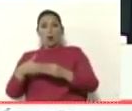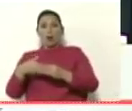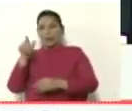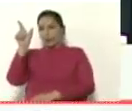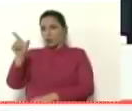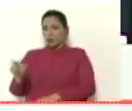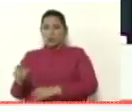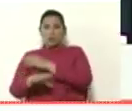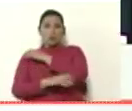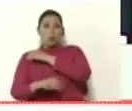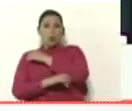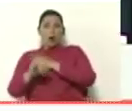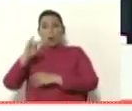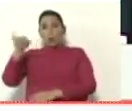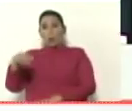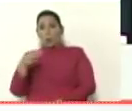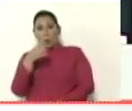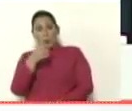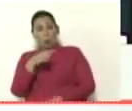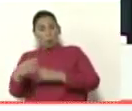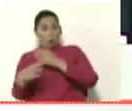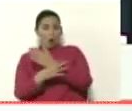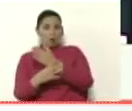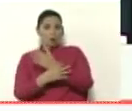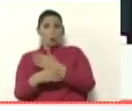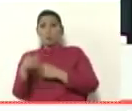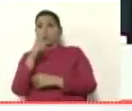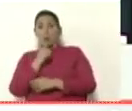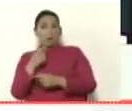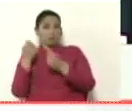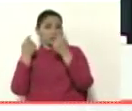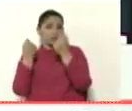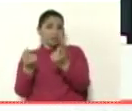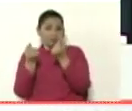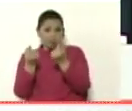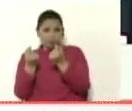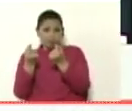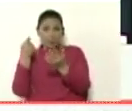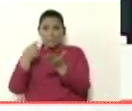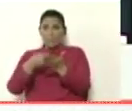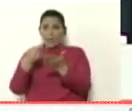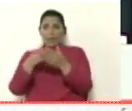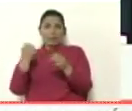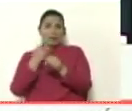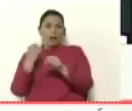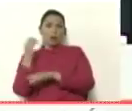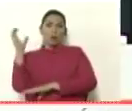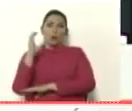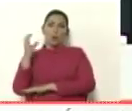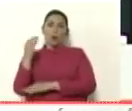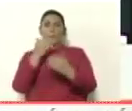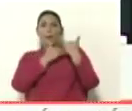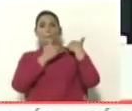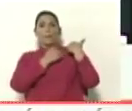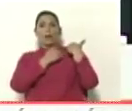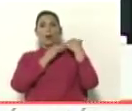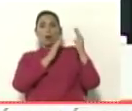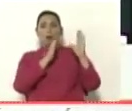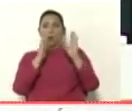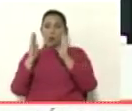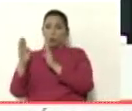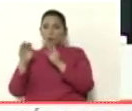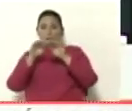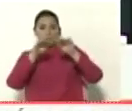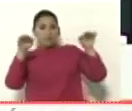Guaidó y de los cuales no apareció ni un peso para pagarle a los trabajadores colombianos que se encargaron de la organización del